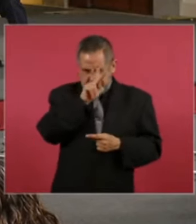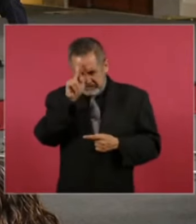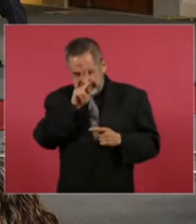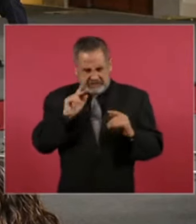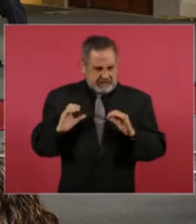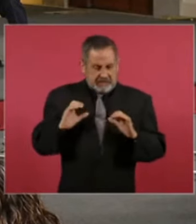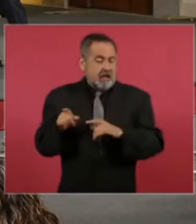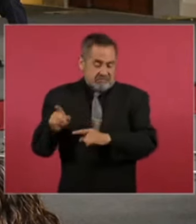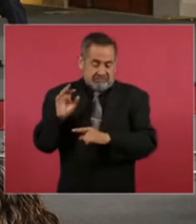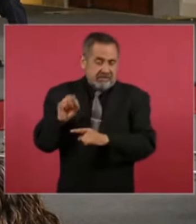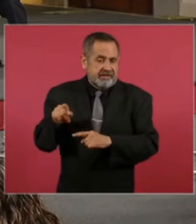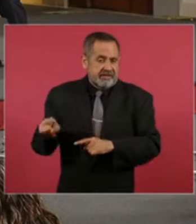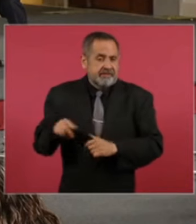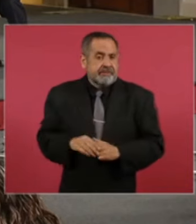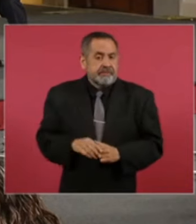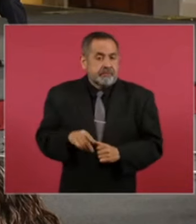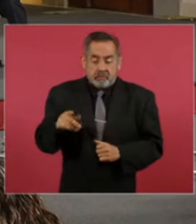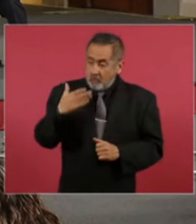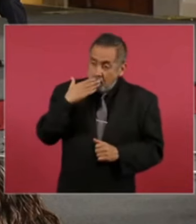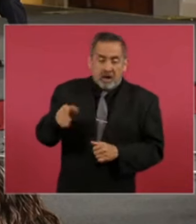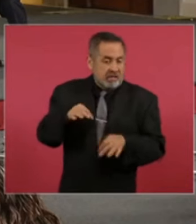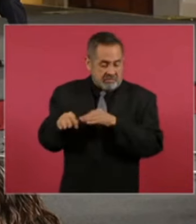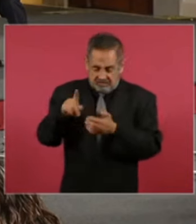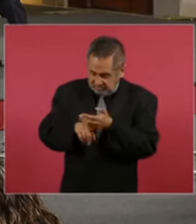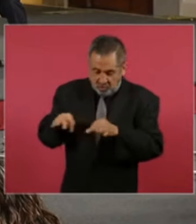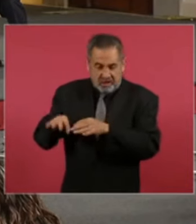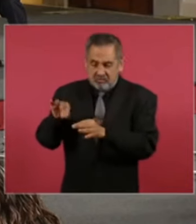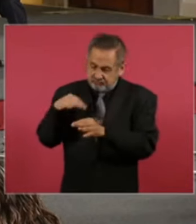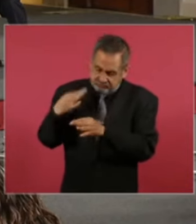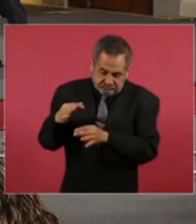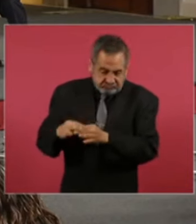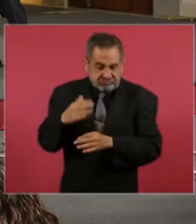y también un buen servidor público que